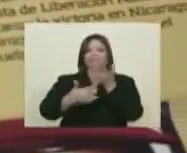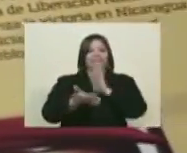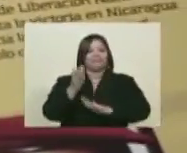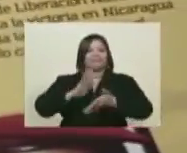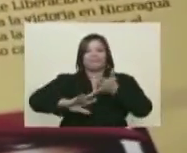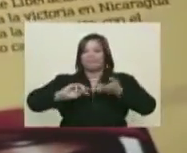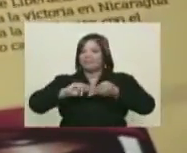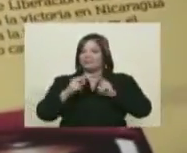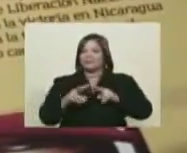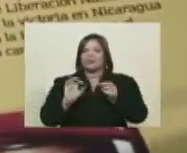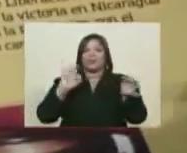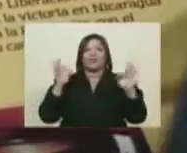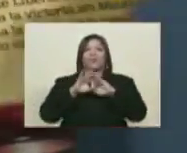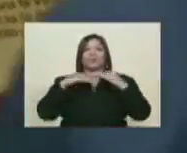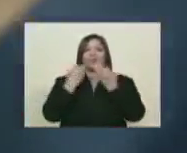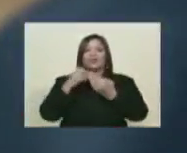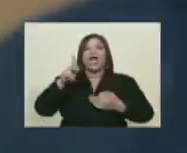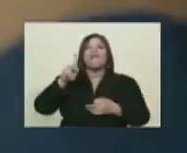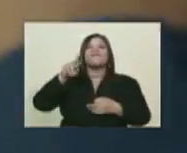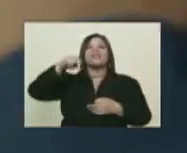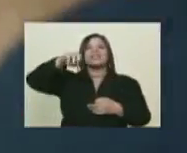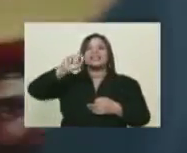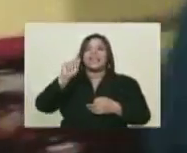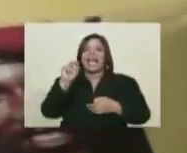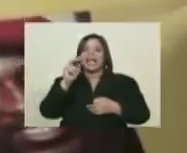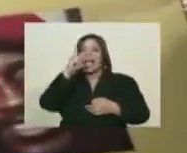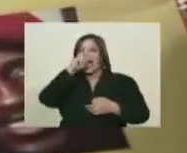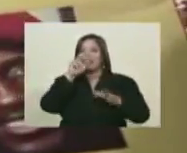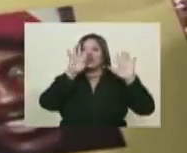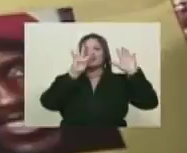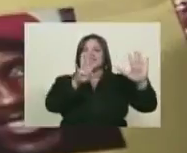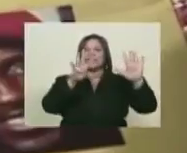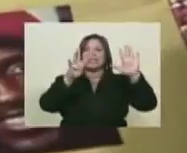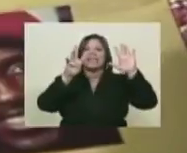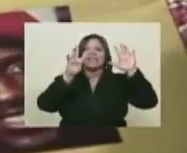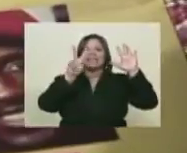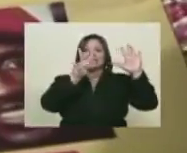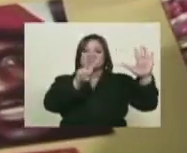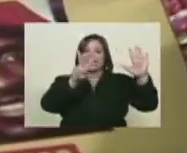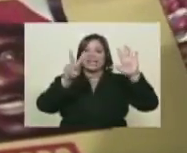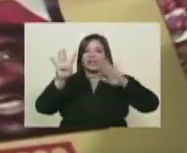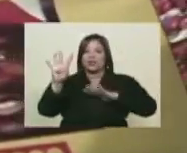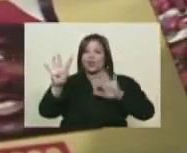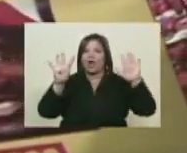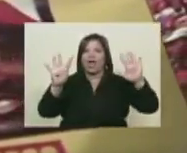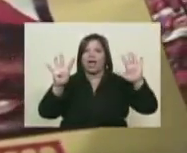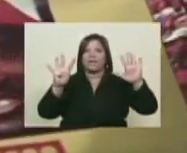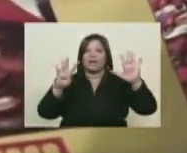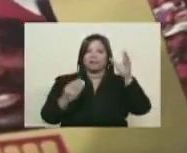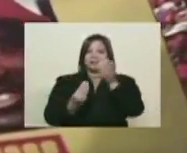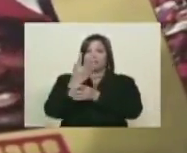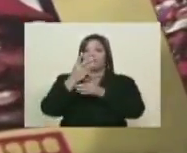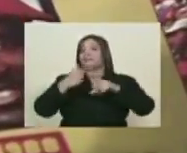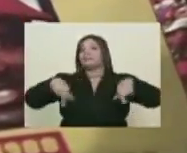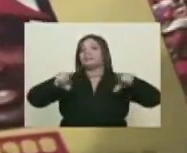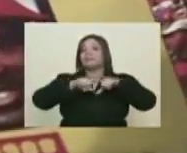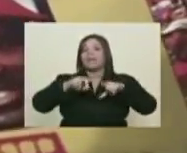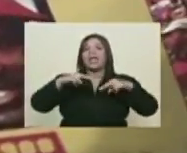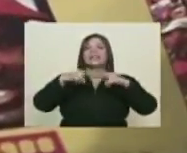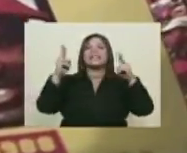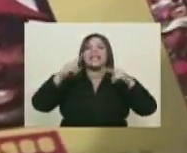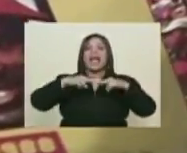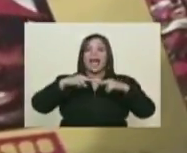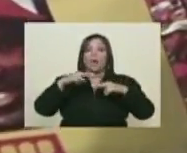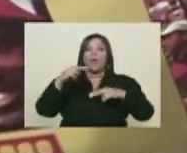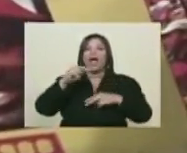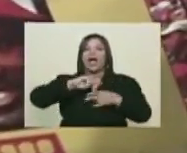inmediato la reunificación del norte de Vietnam. En el año 79, liderados por el comandante Daniel Ortega, el Frente Sandinista de Liberación Nacional alcanza la victoria en